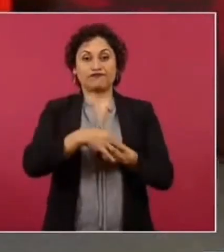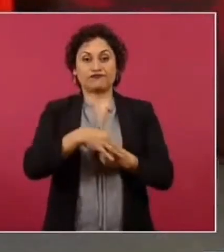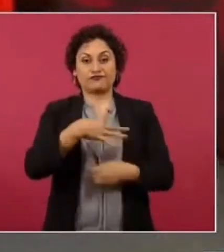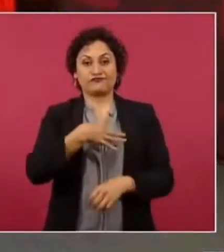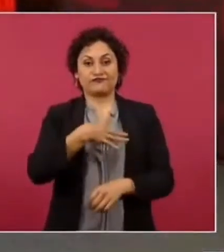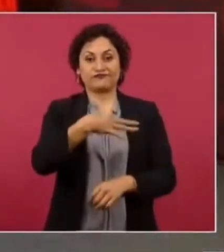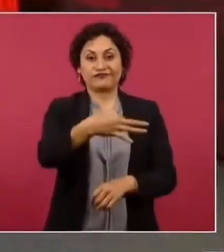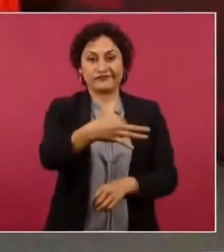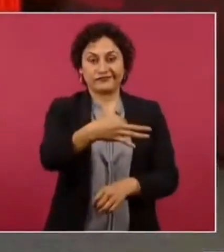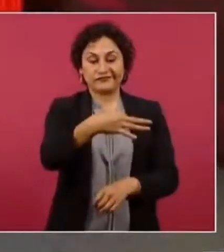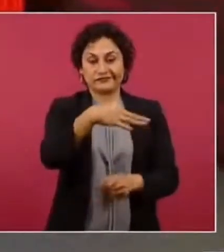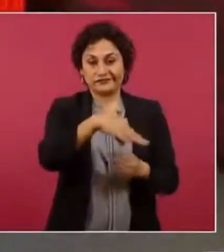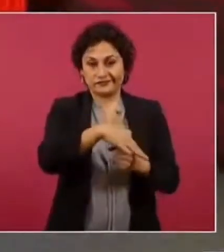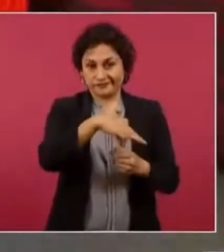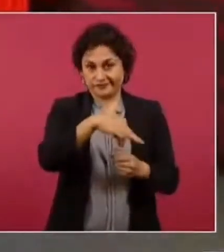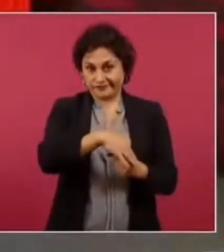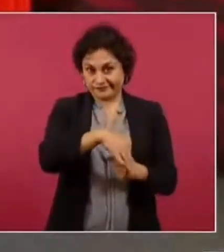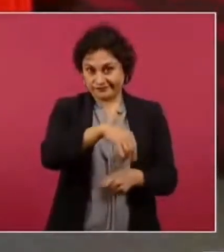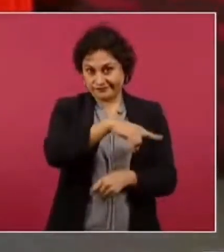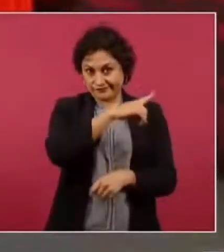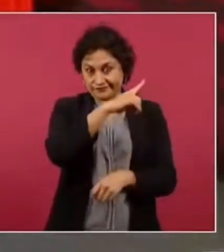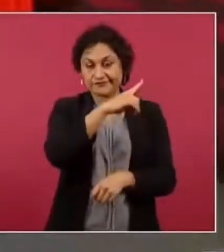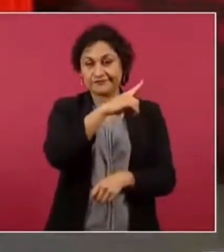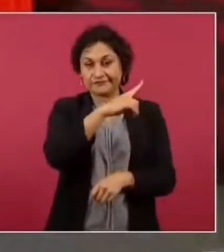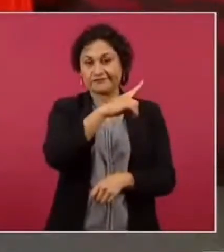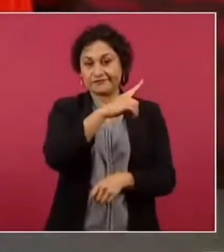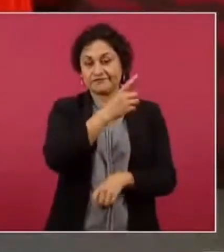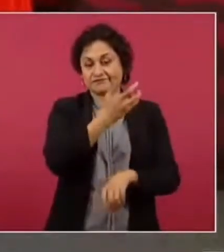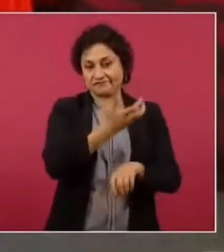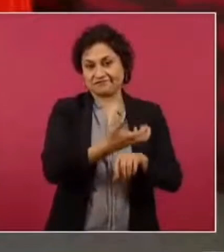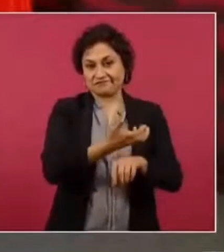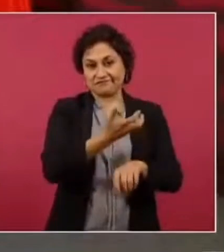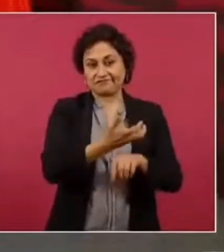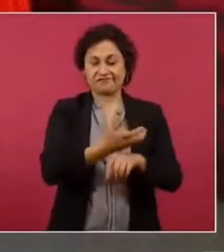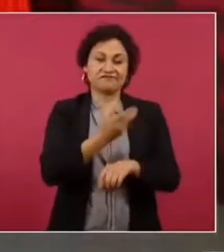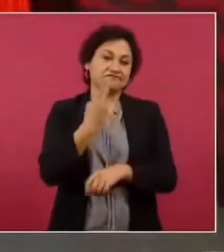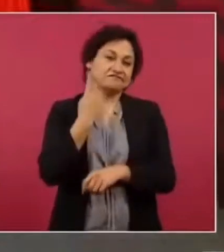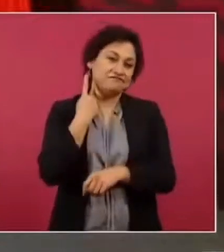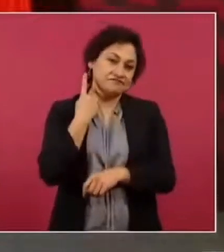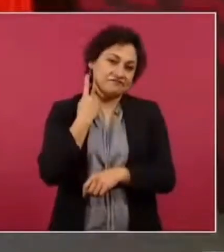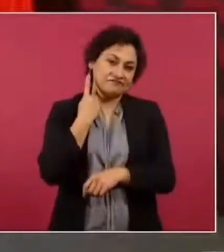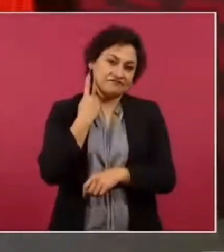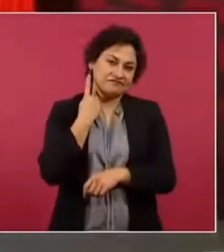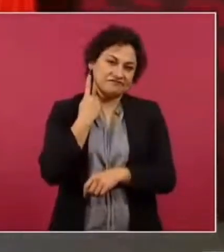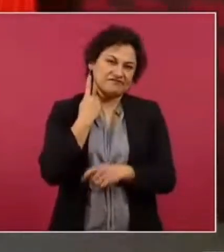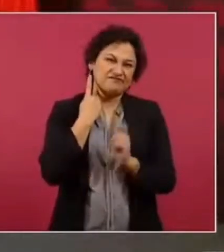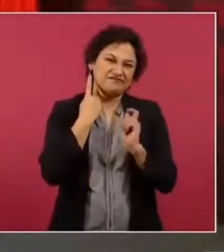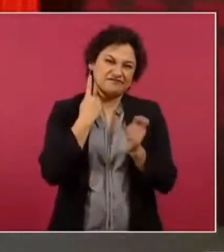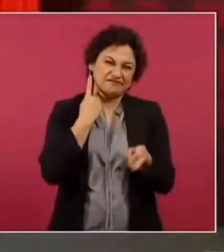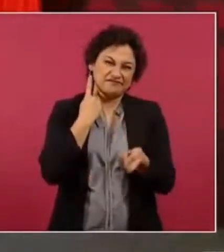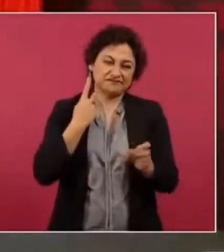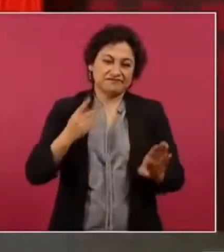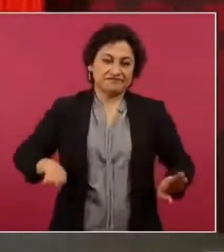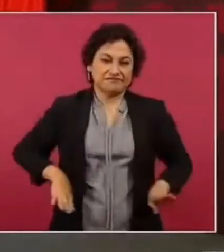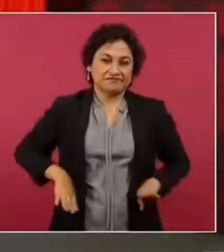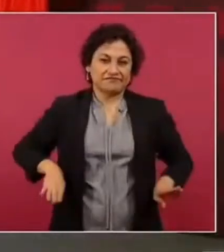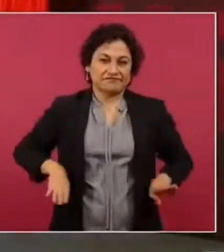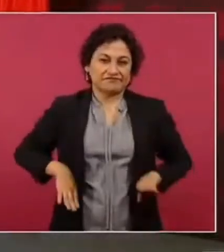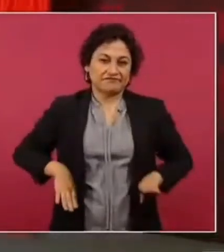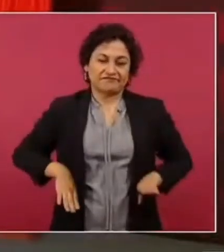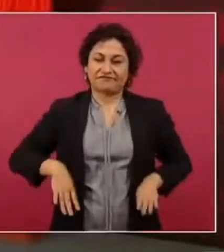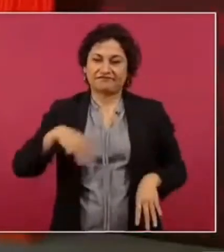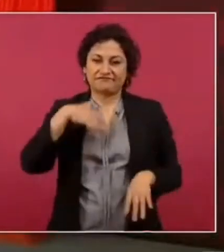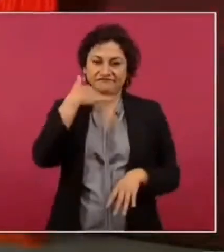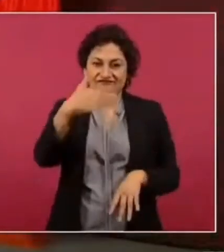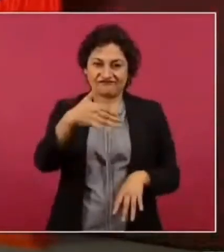los políticos sin escrúpulos porque un